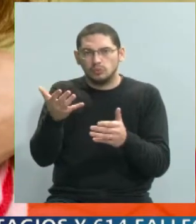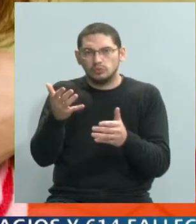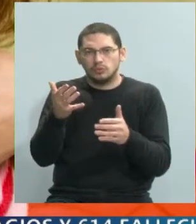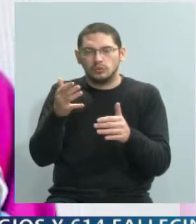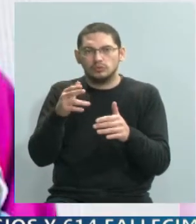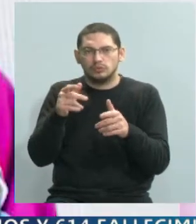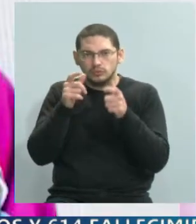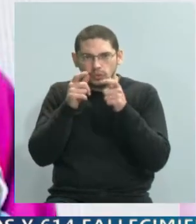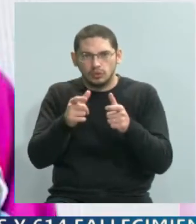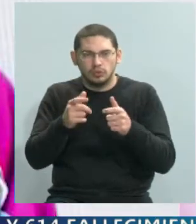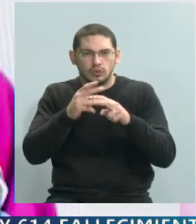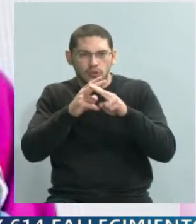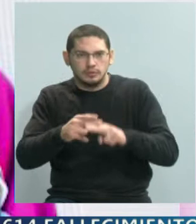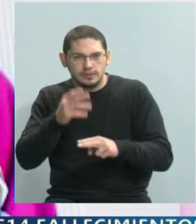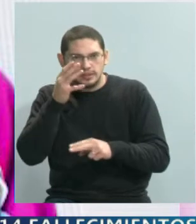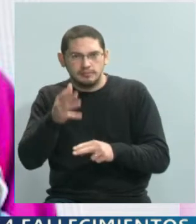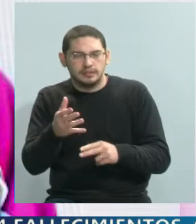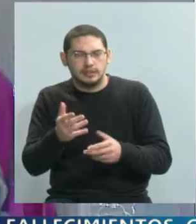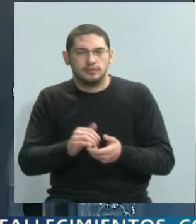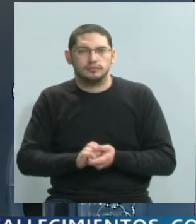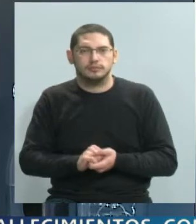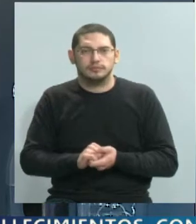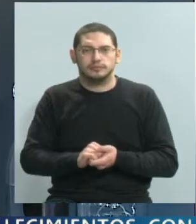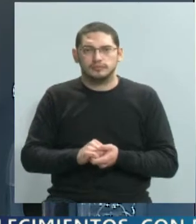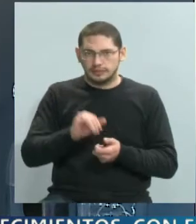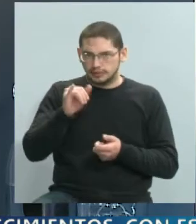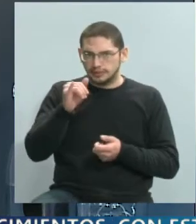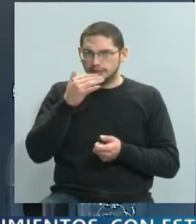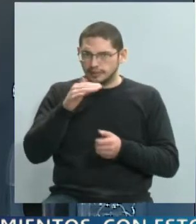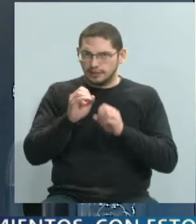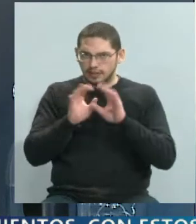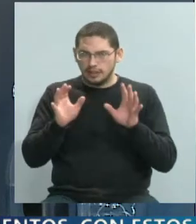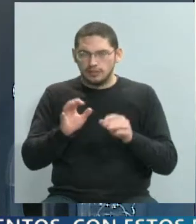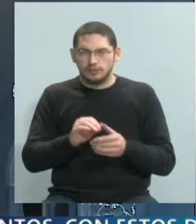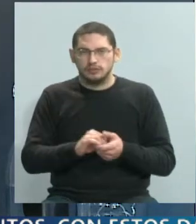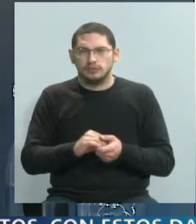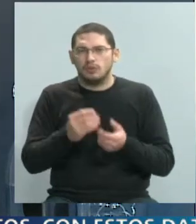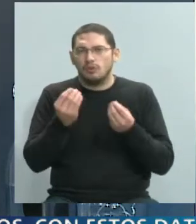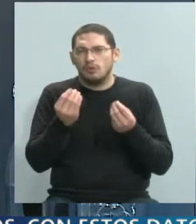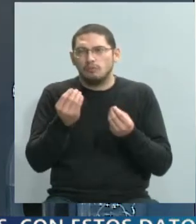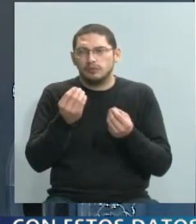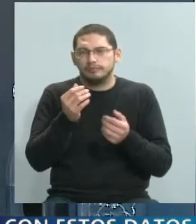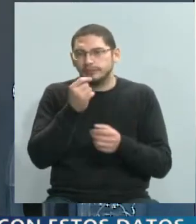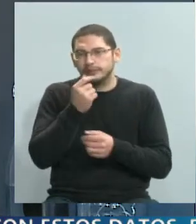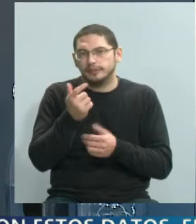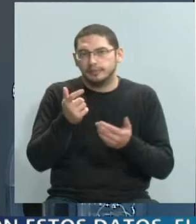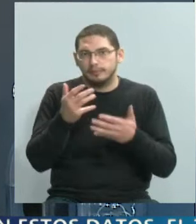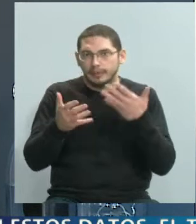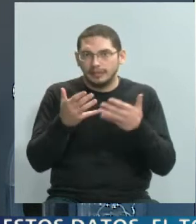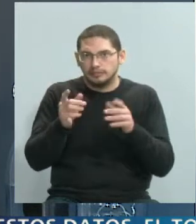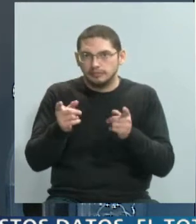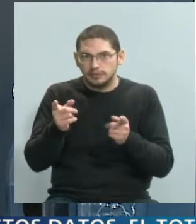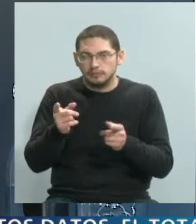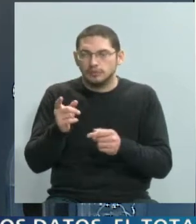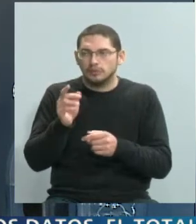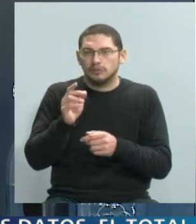Valeria, si es muy clara por ahí para... No, sí, muy clara, pero digo, ¿cómo es, digamos, cómo advertimos una situación o sospechamos que puede estar pasando